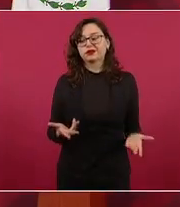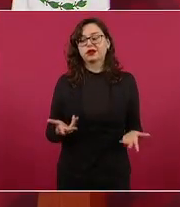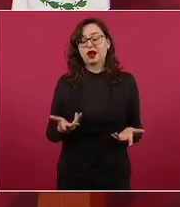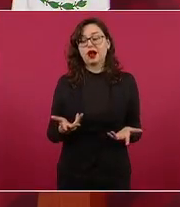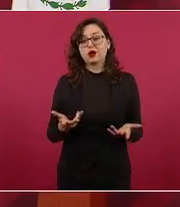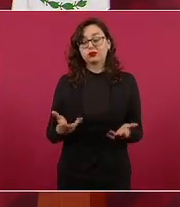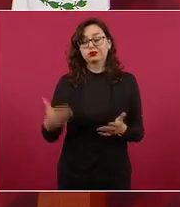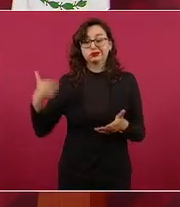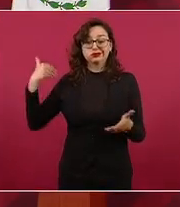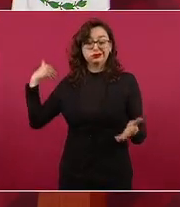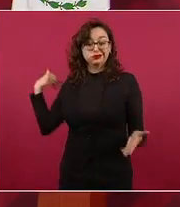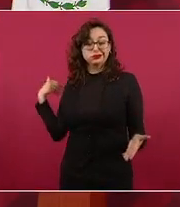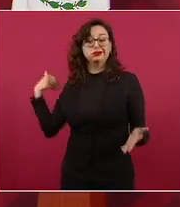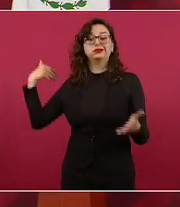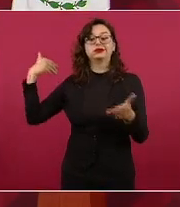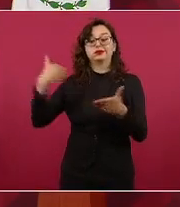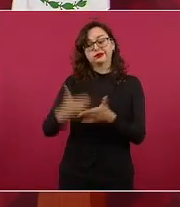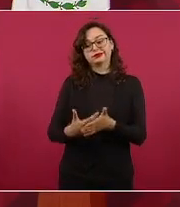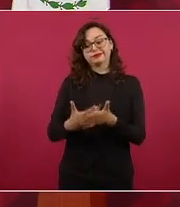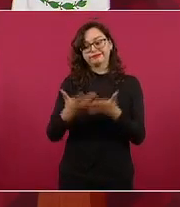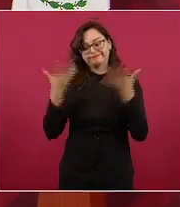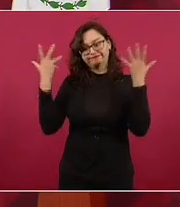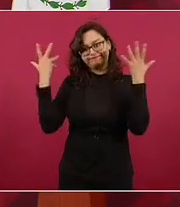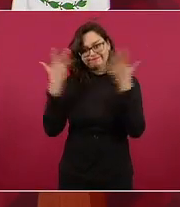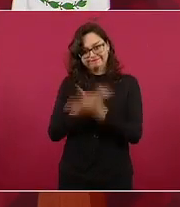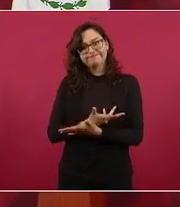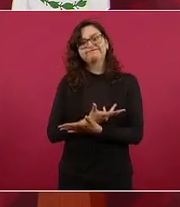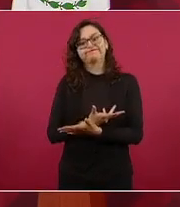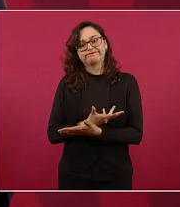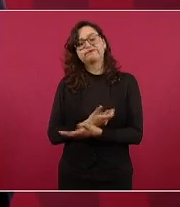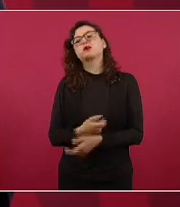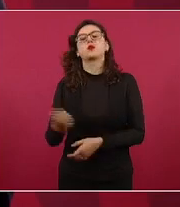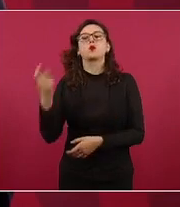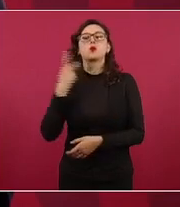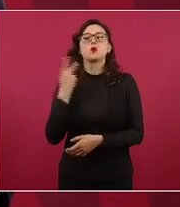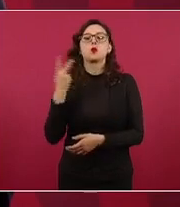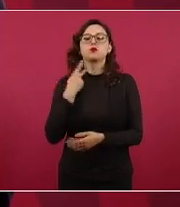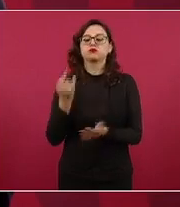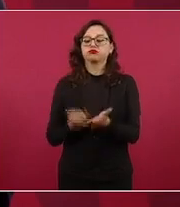de cómo las decisiones políticas afectan